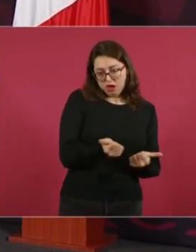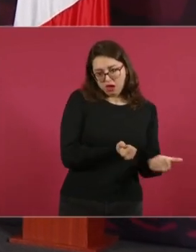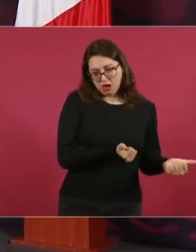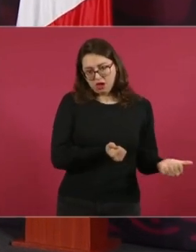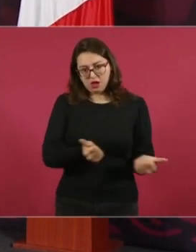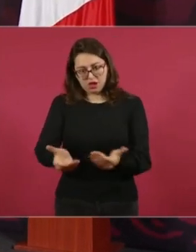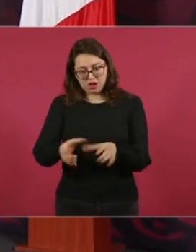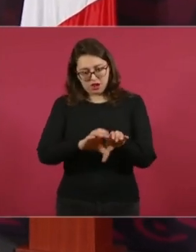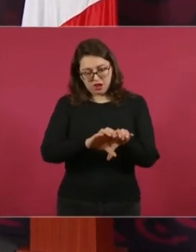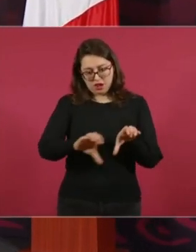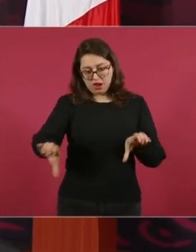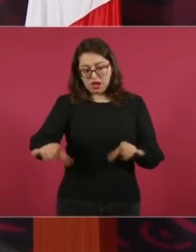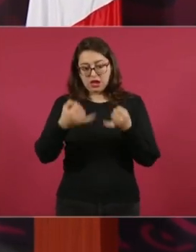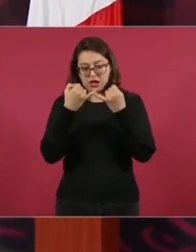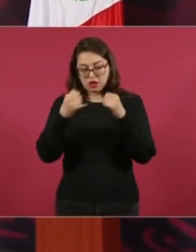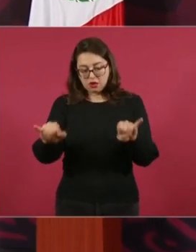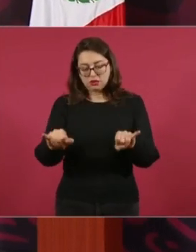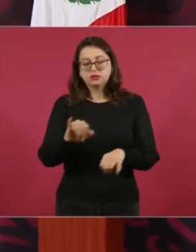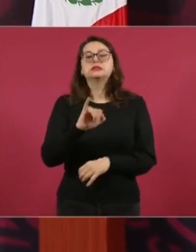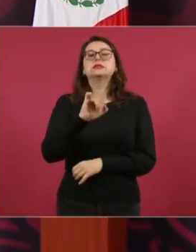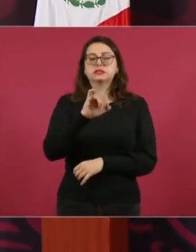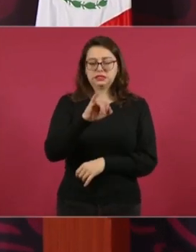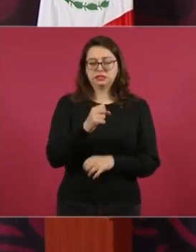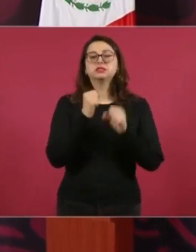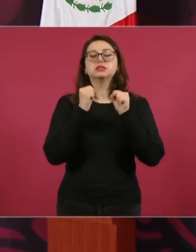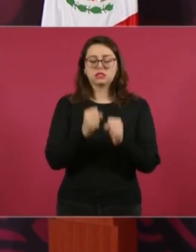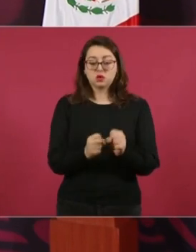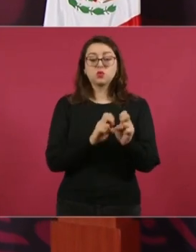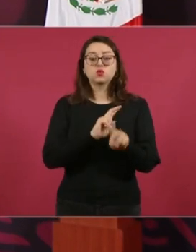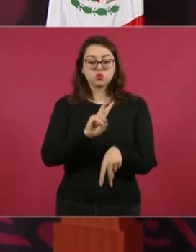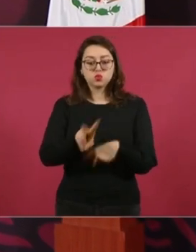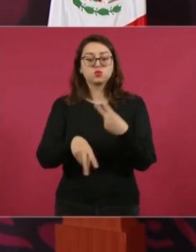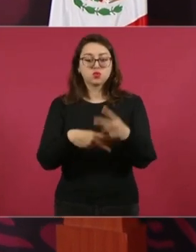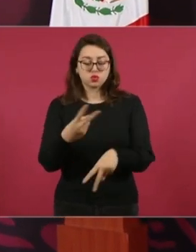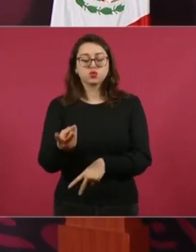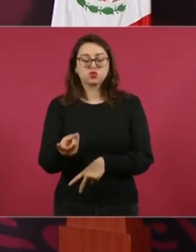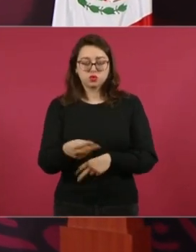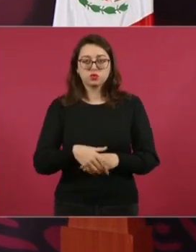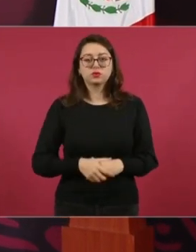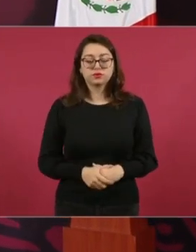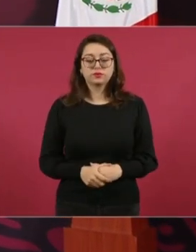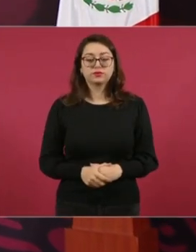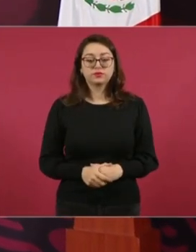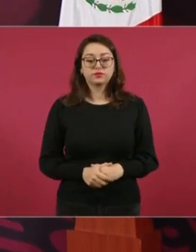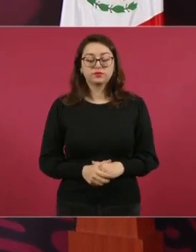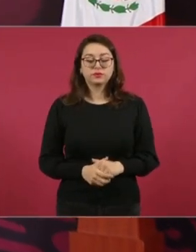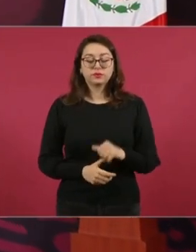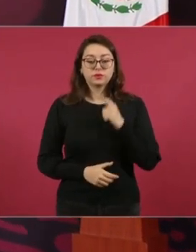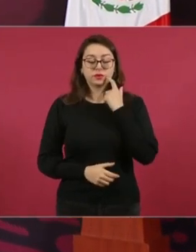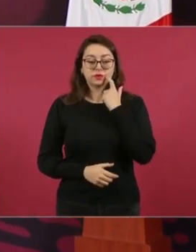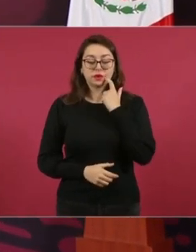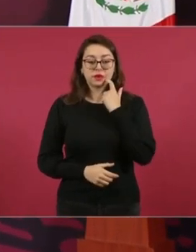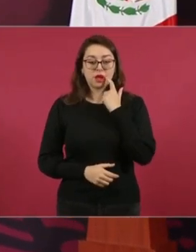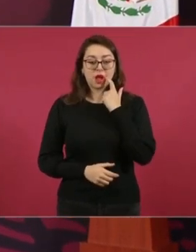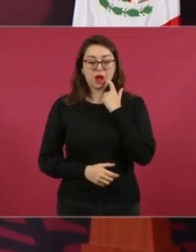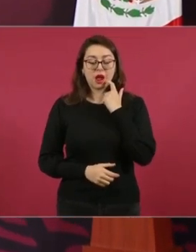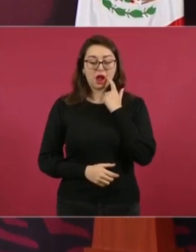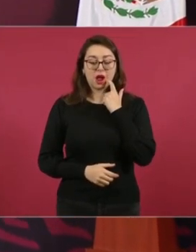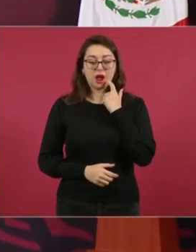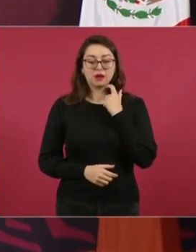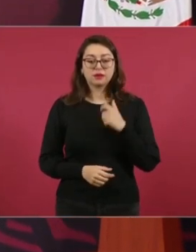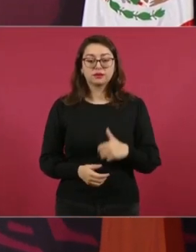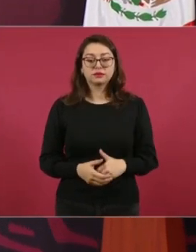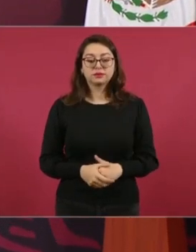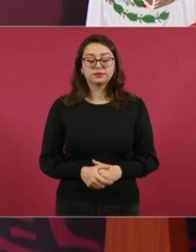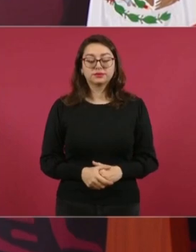sí, porque voy a hacer una gira a finales de febrero, se va a inaugurar